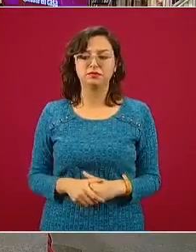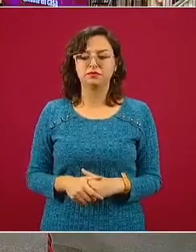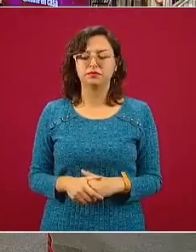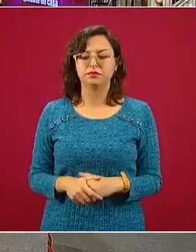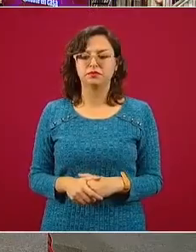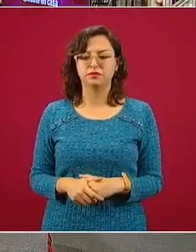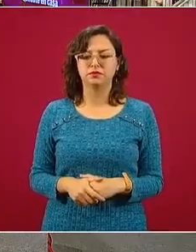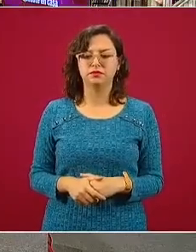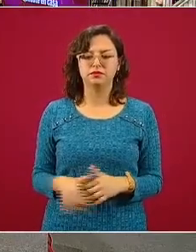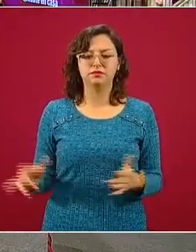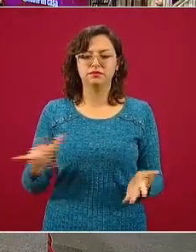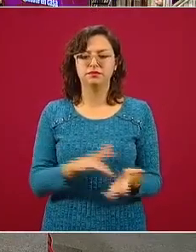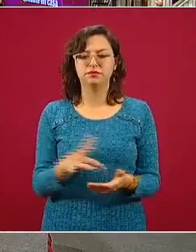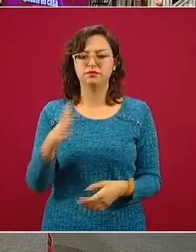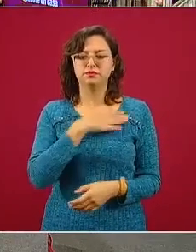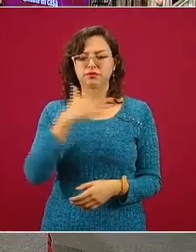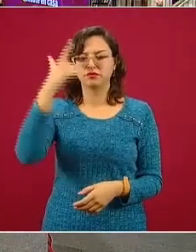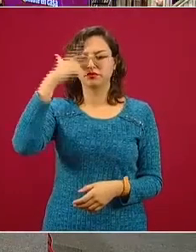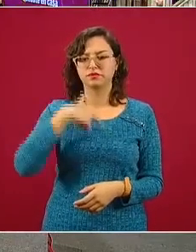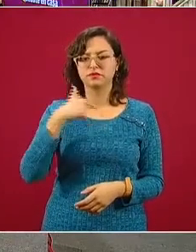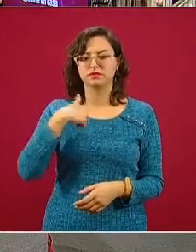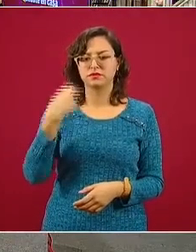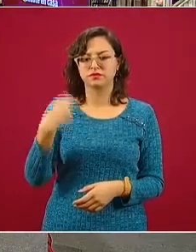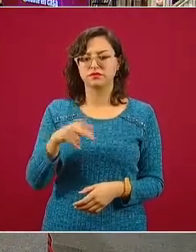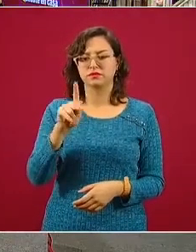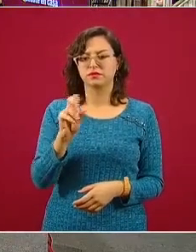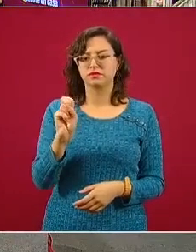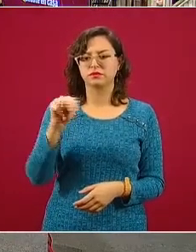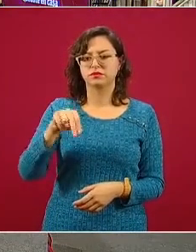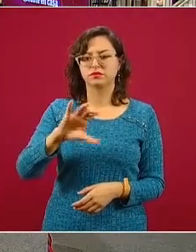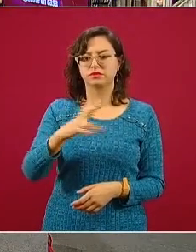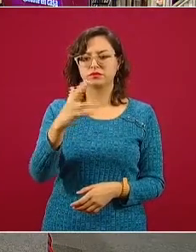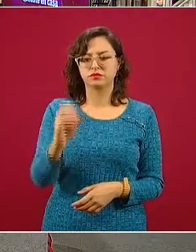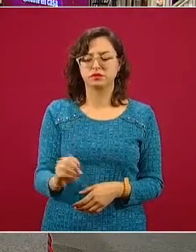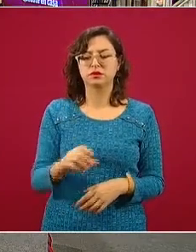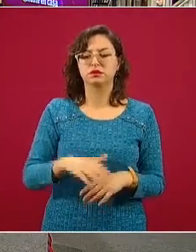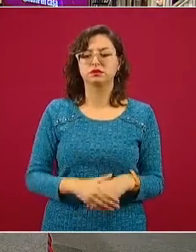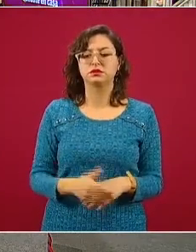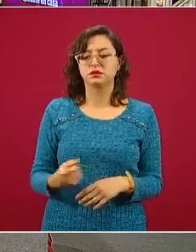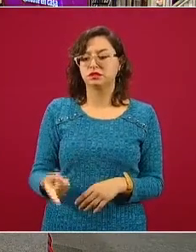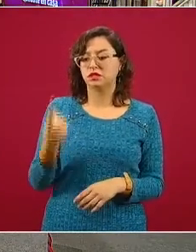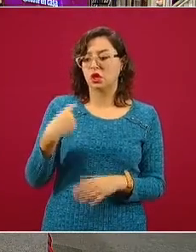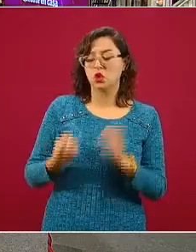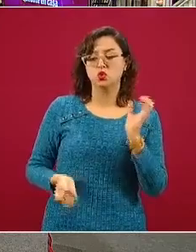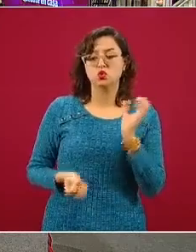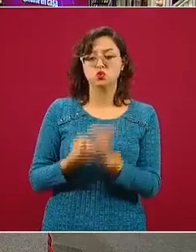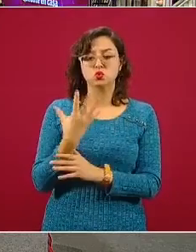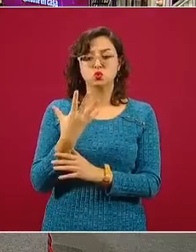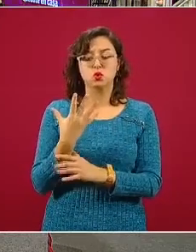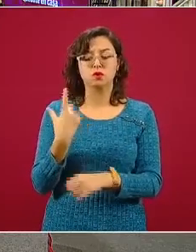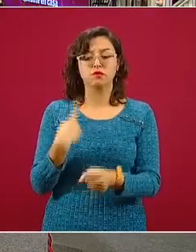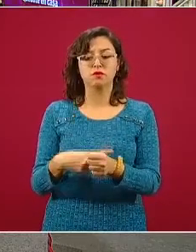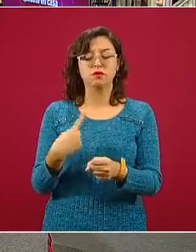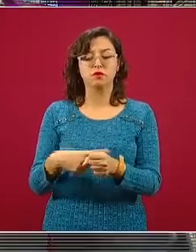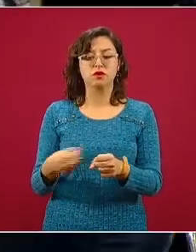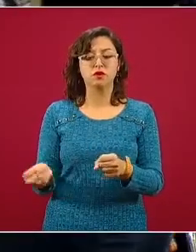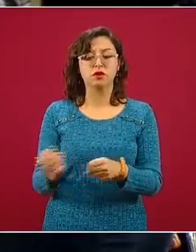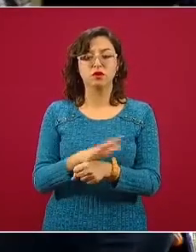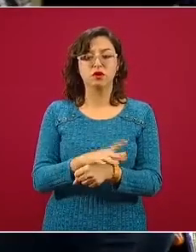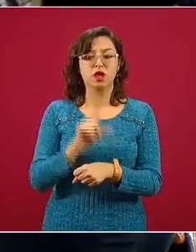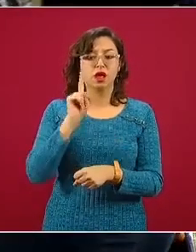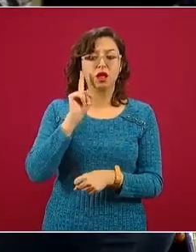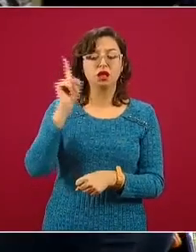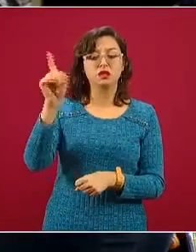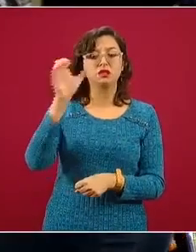Gracias. Buenas noches. Poncho Gutiérrez. Hace unas horas se reportó el primer nuevo caso de coronavirus en Wuhan,